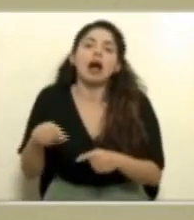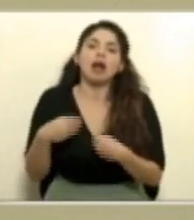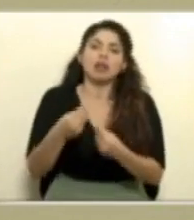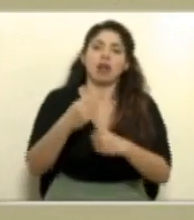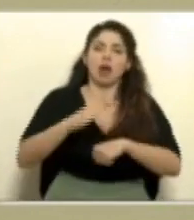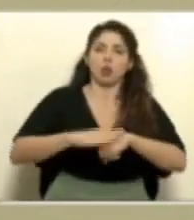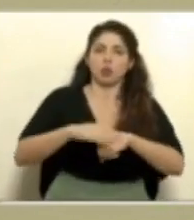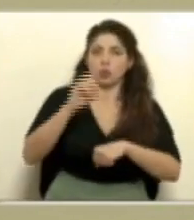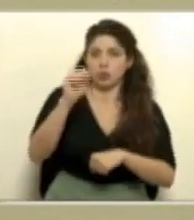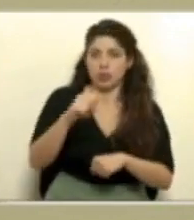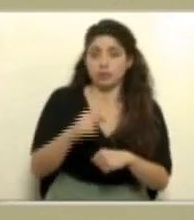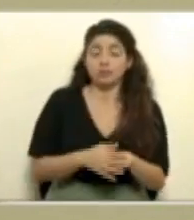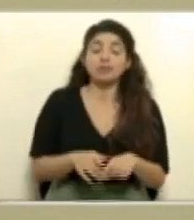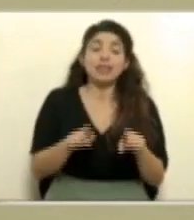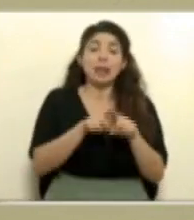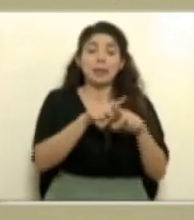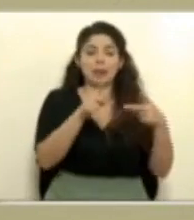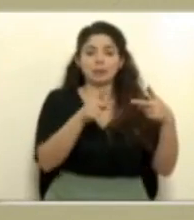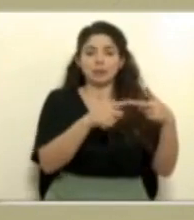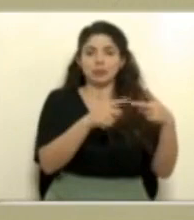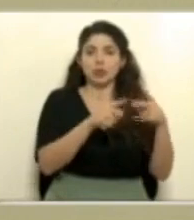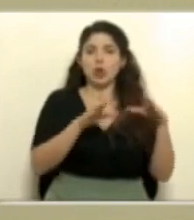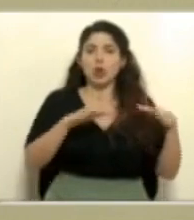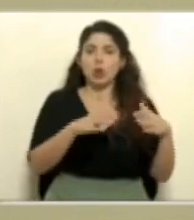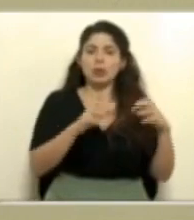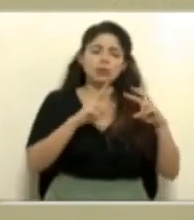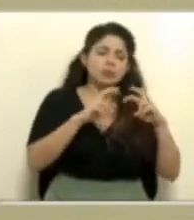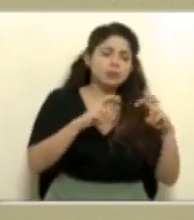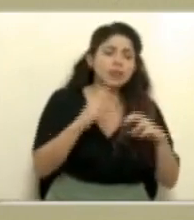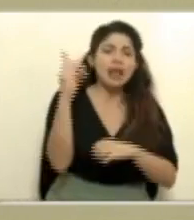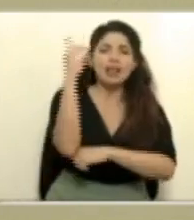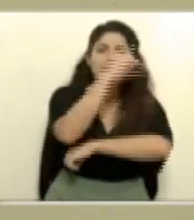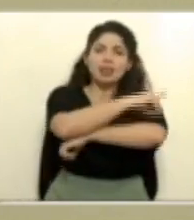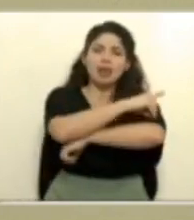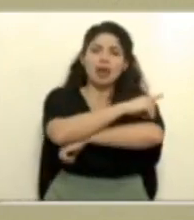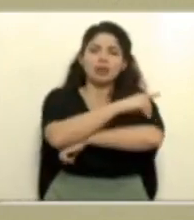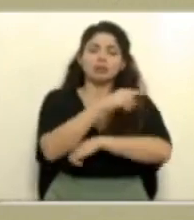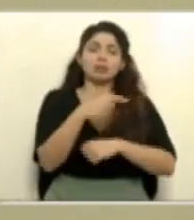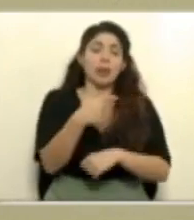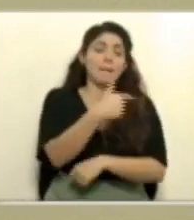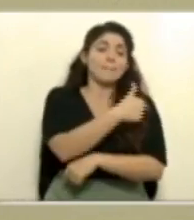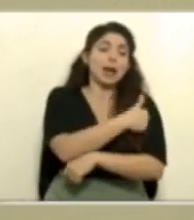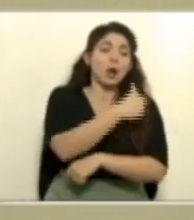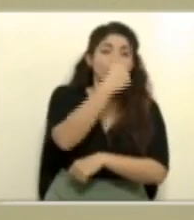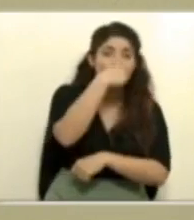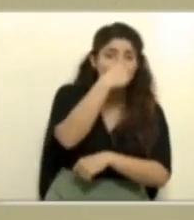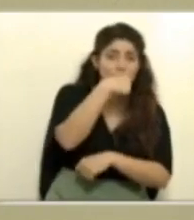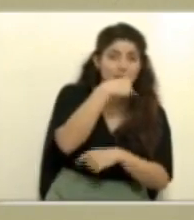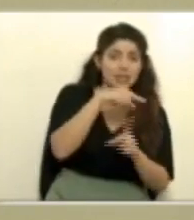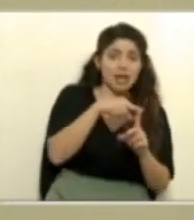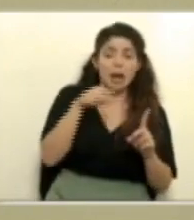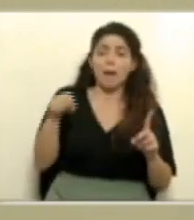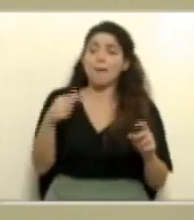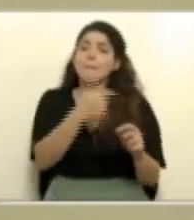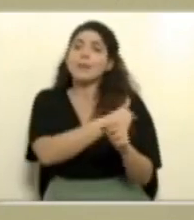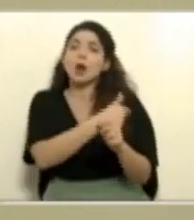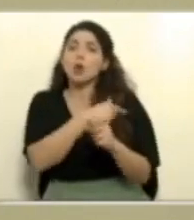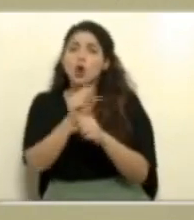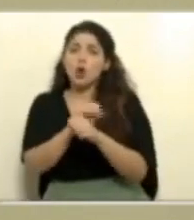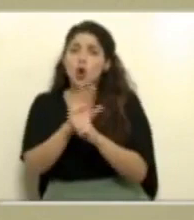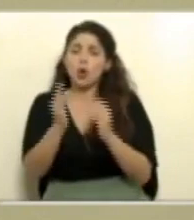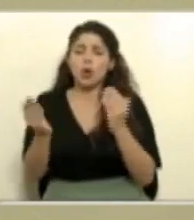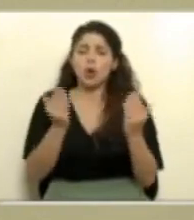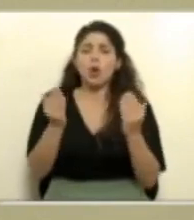También hoy la Comisión vio el punto del distanciamiento en días que hay entre la vacuna de influenza y COVID sea para